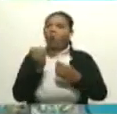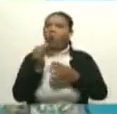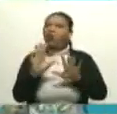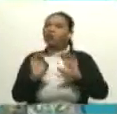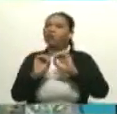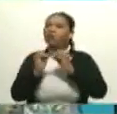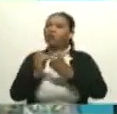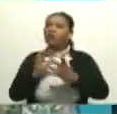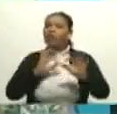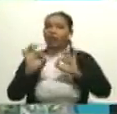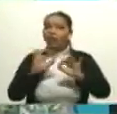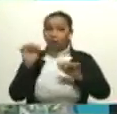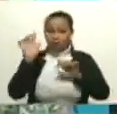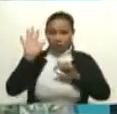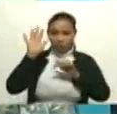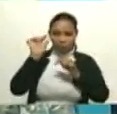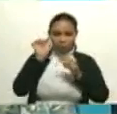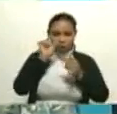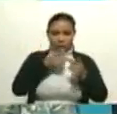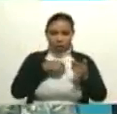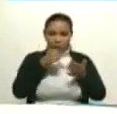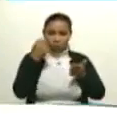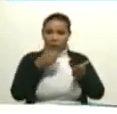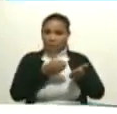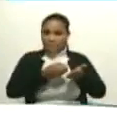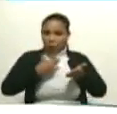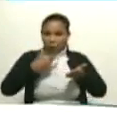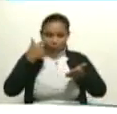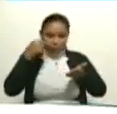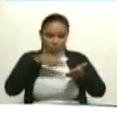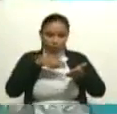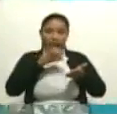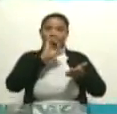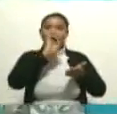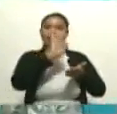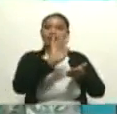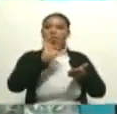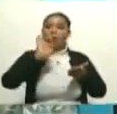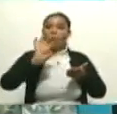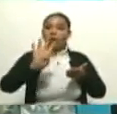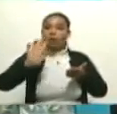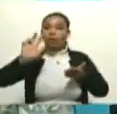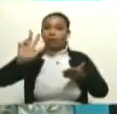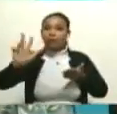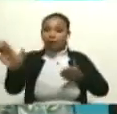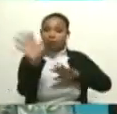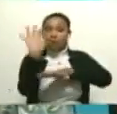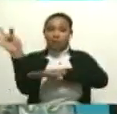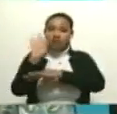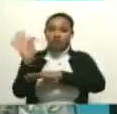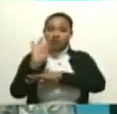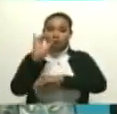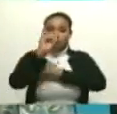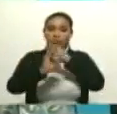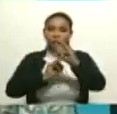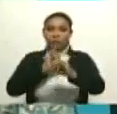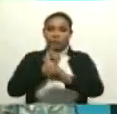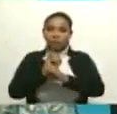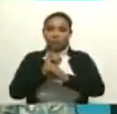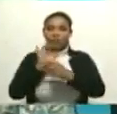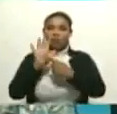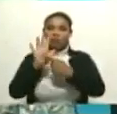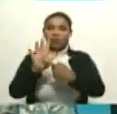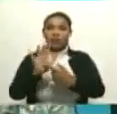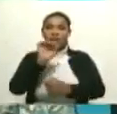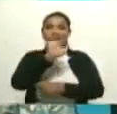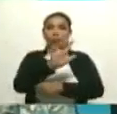Tengo aquí la chuleta, señor presidente. Bueno, ¿cómo hacerla? Son 343 funciones nacionales e internacionales, 57